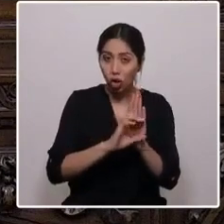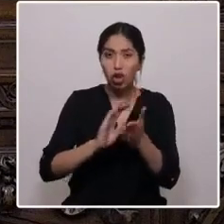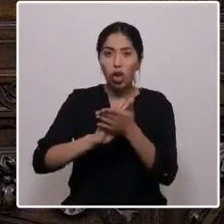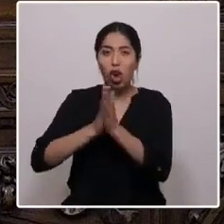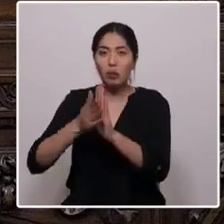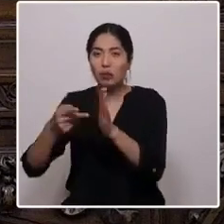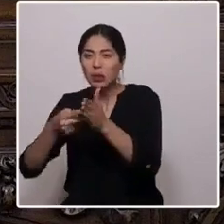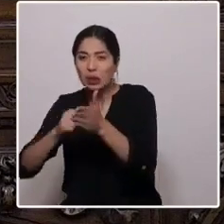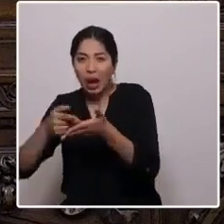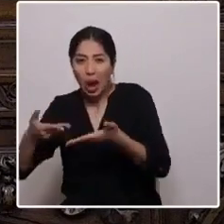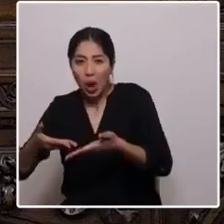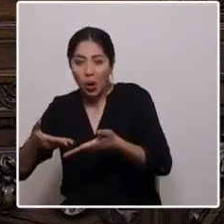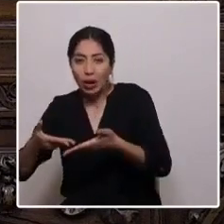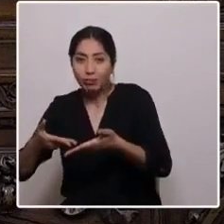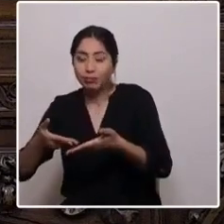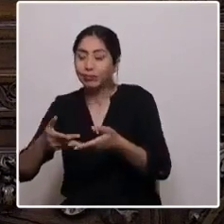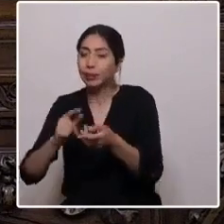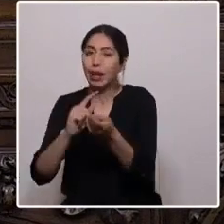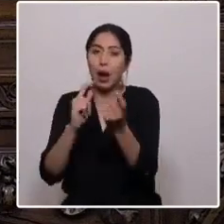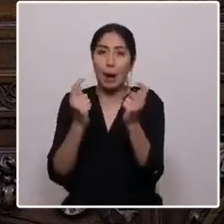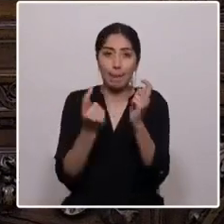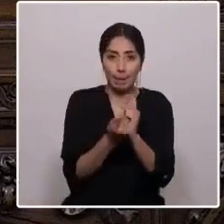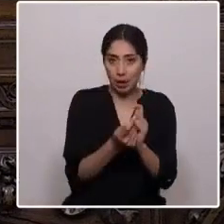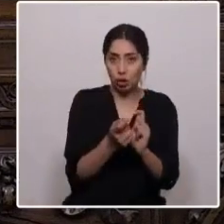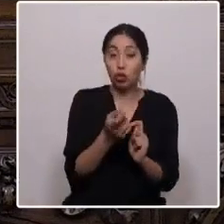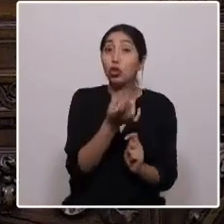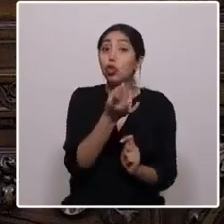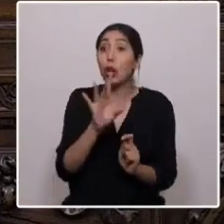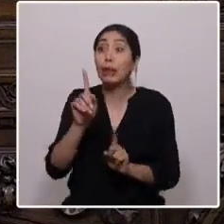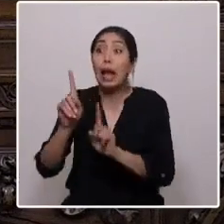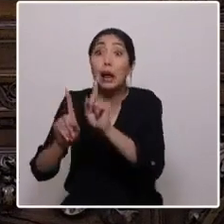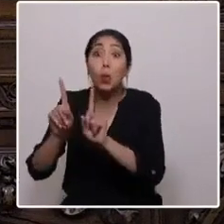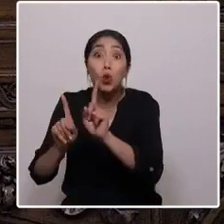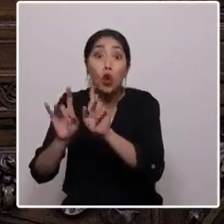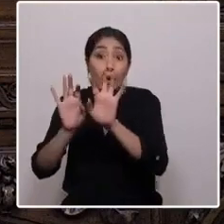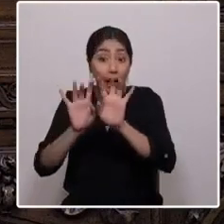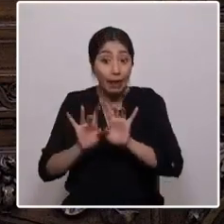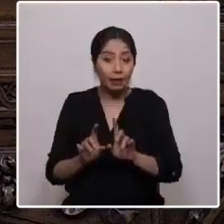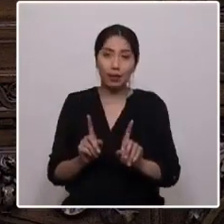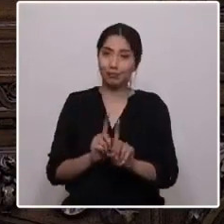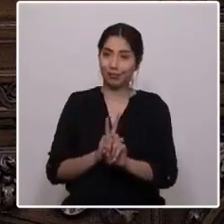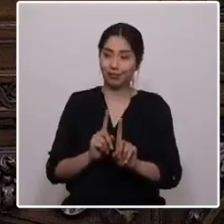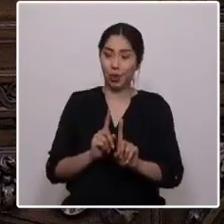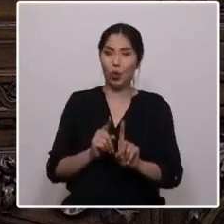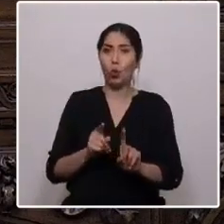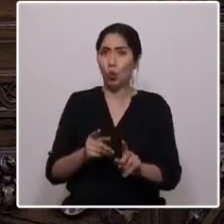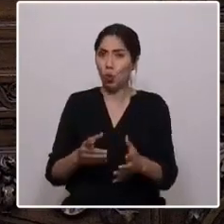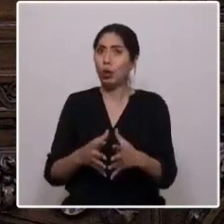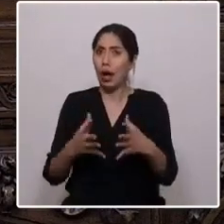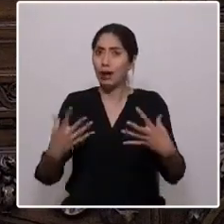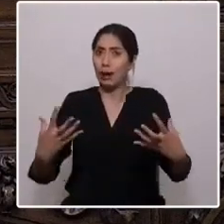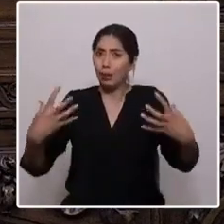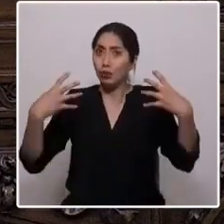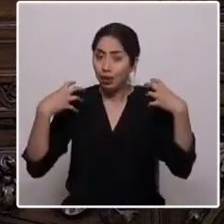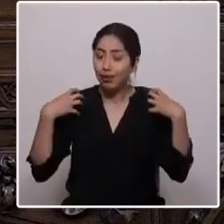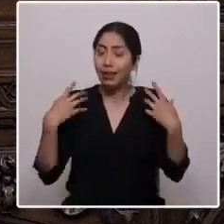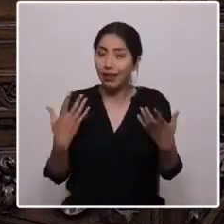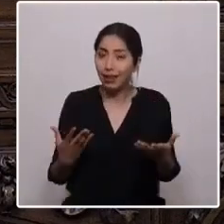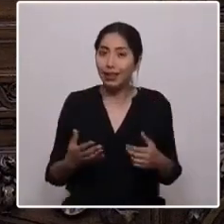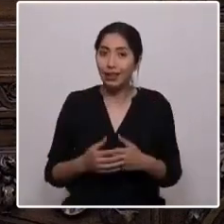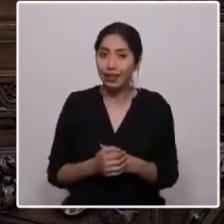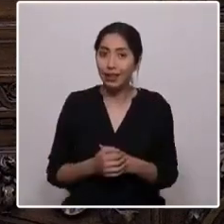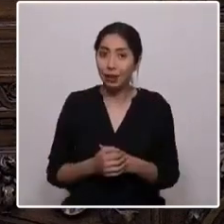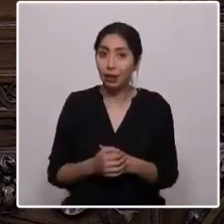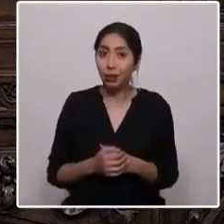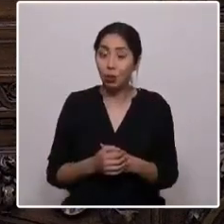y no sea redactada solo por algunos. ¡Qué tremenda responsabilidad! ¡Qué